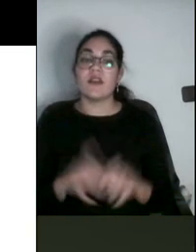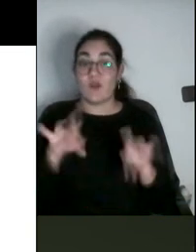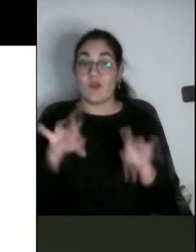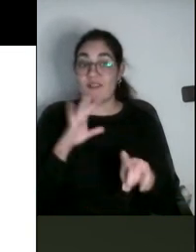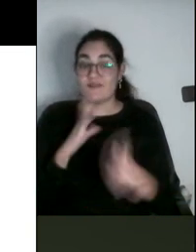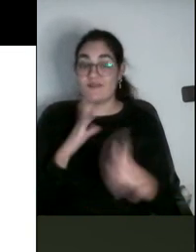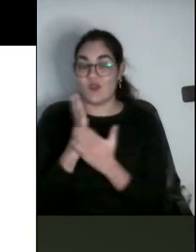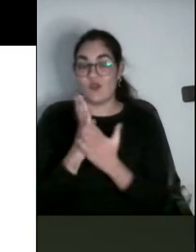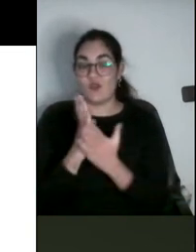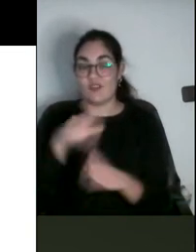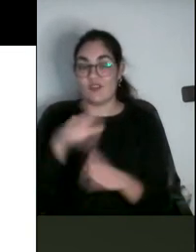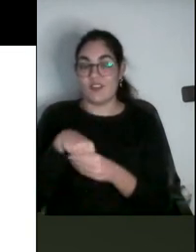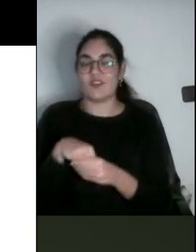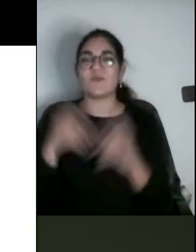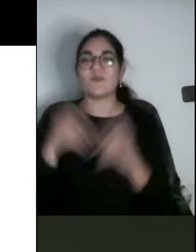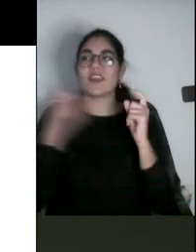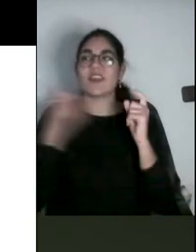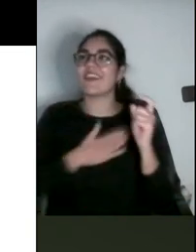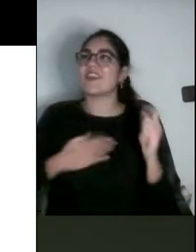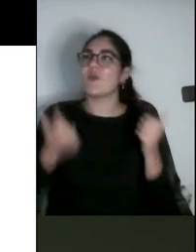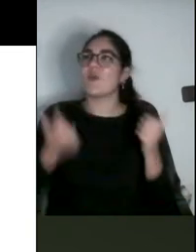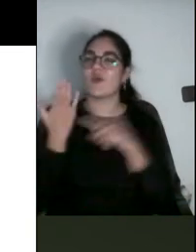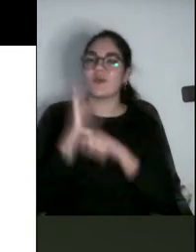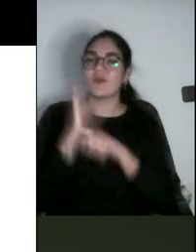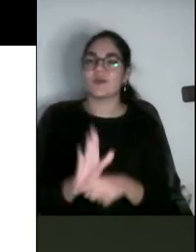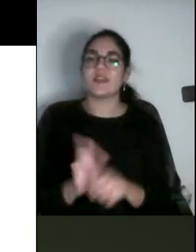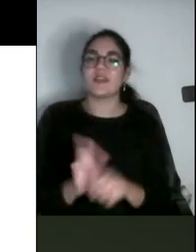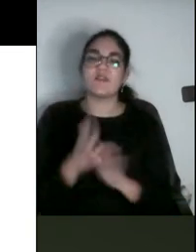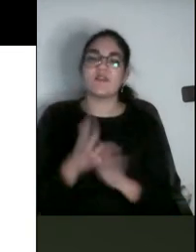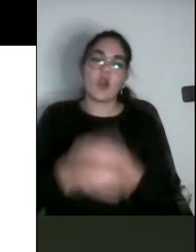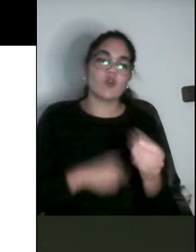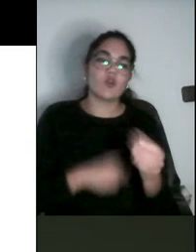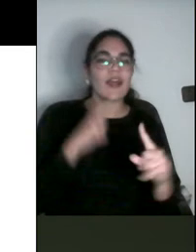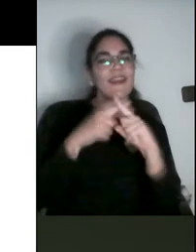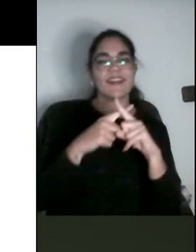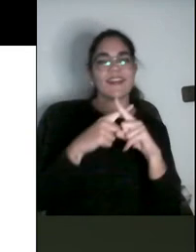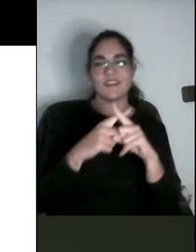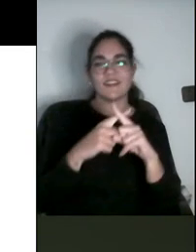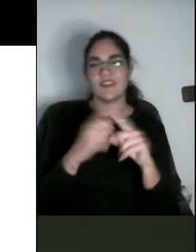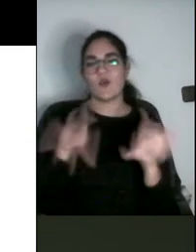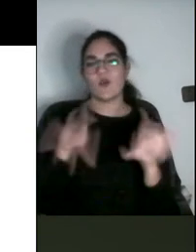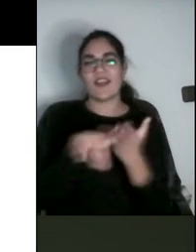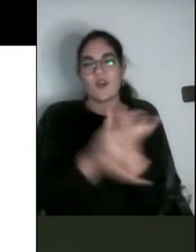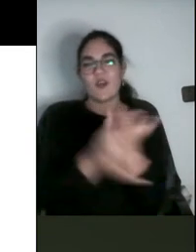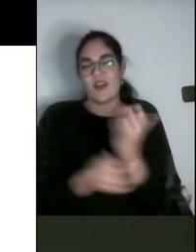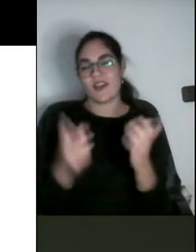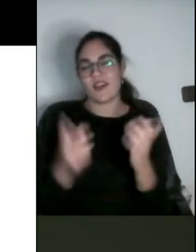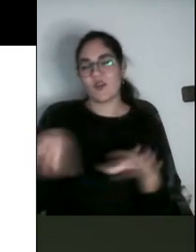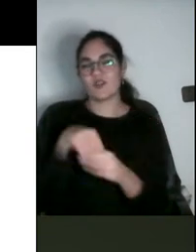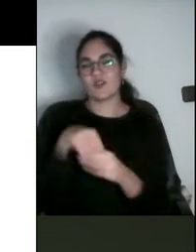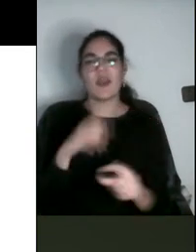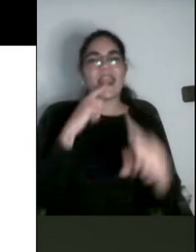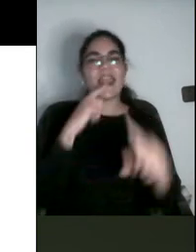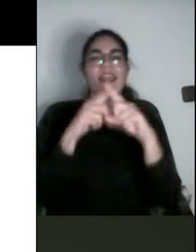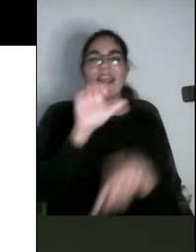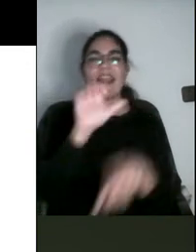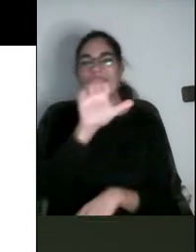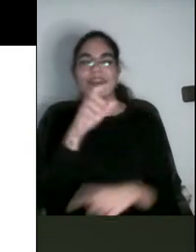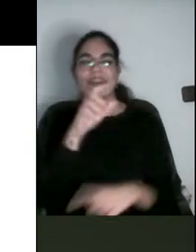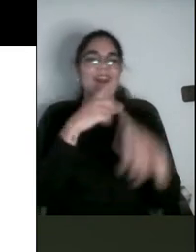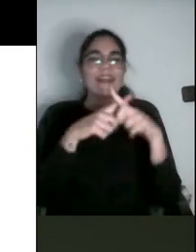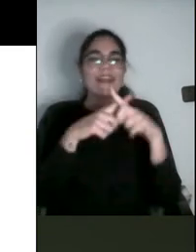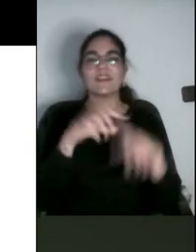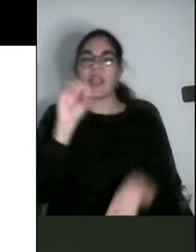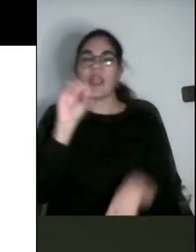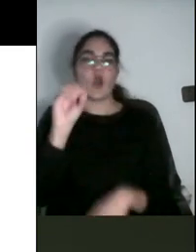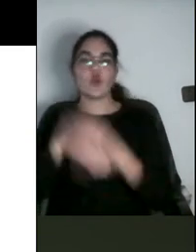intentando plantearnos si utilizar la X, la arroba, si utilizar la E. Había gente de